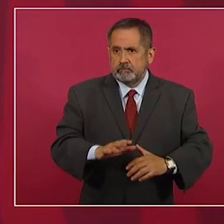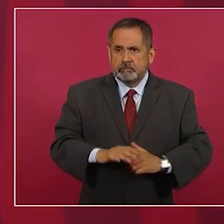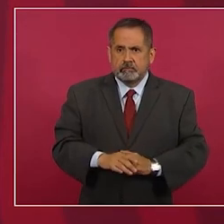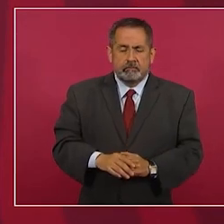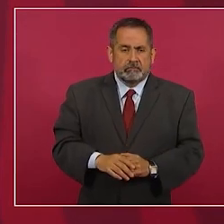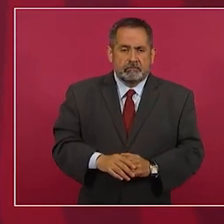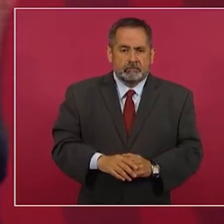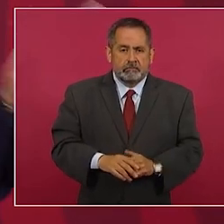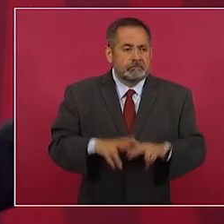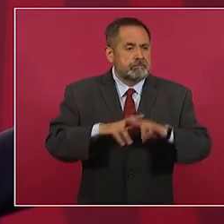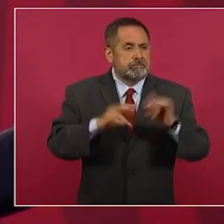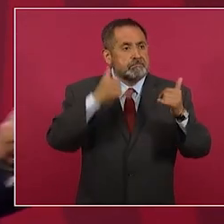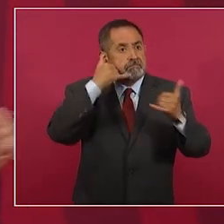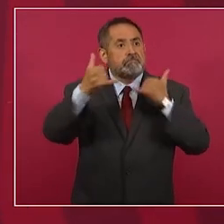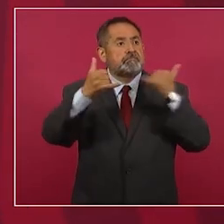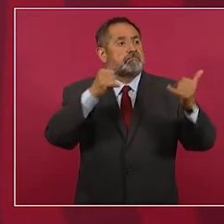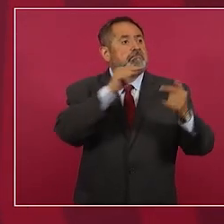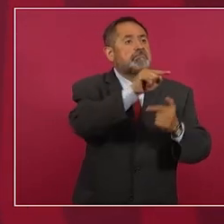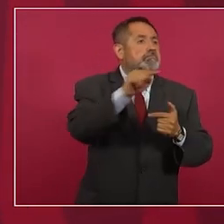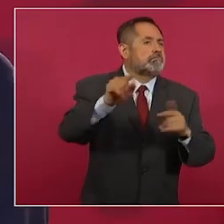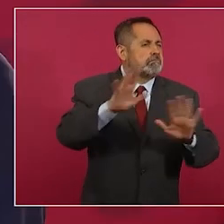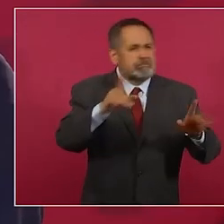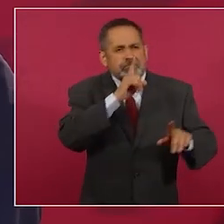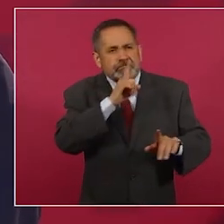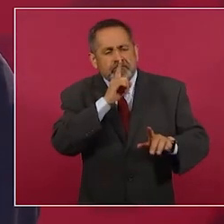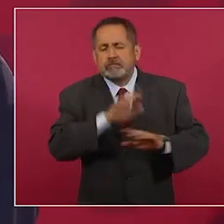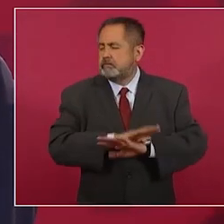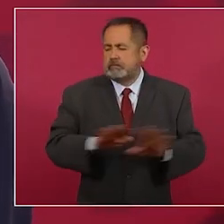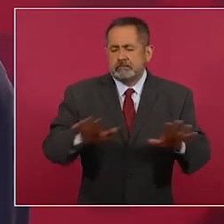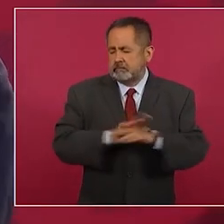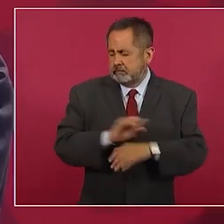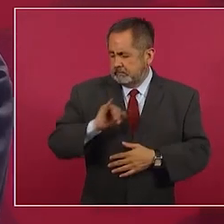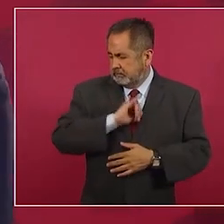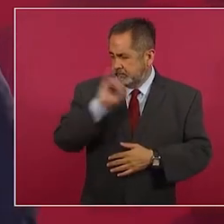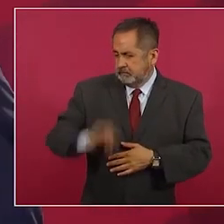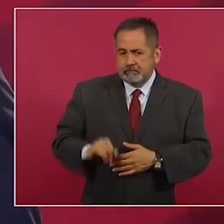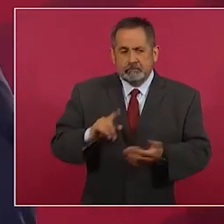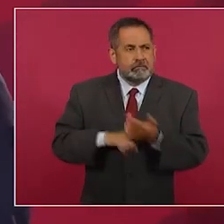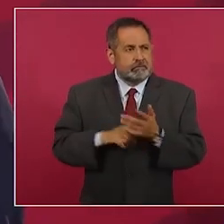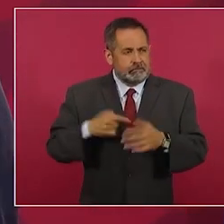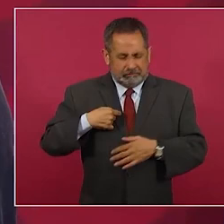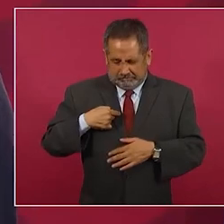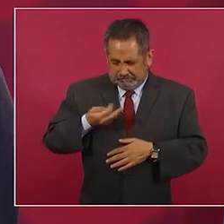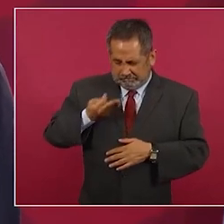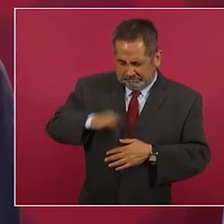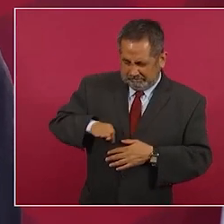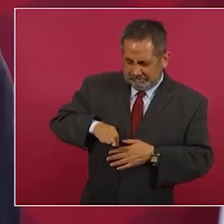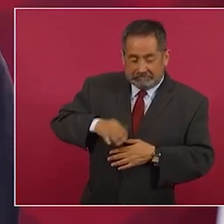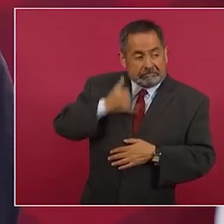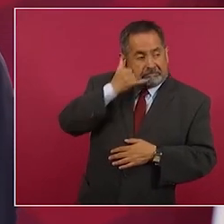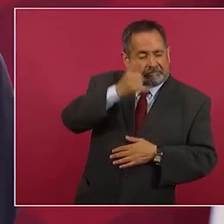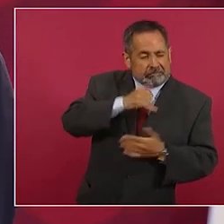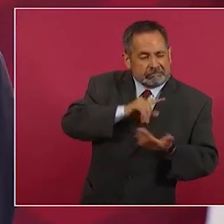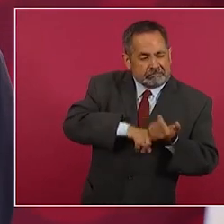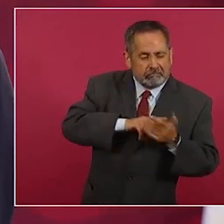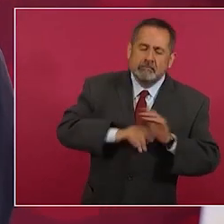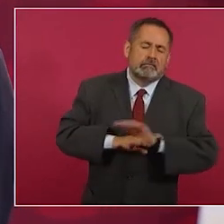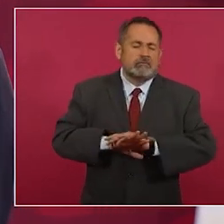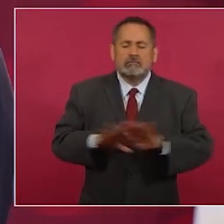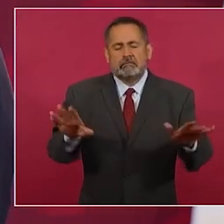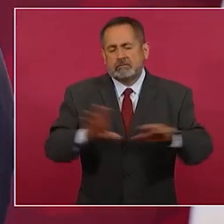a nadie nunca lo haría sería traicionarme a mí mismo